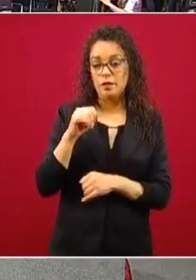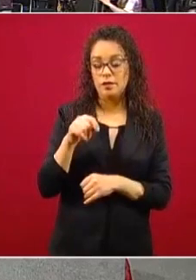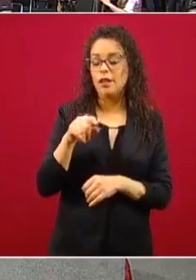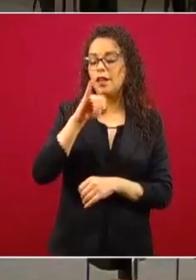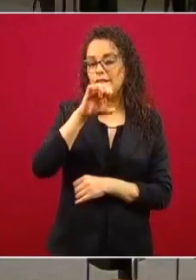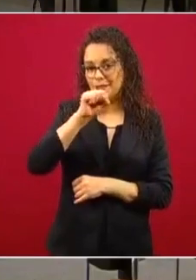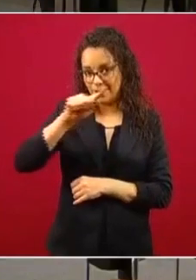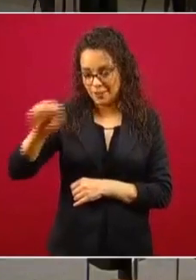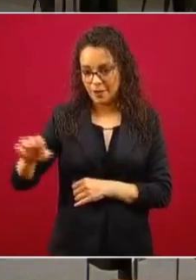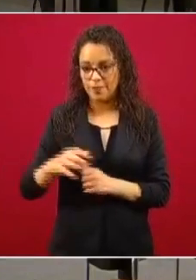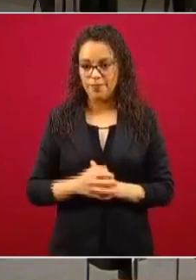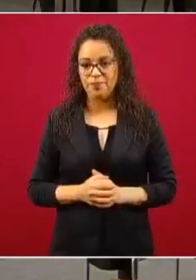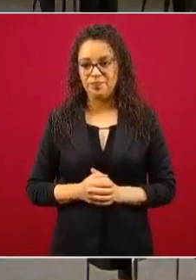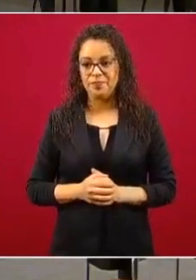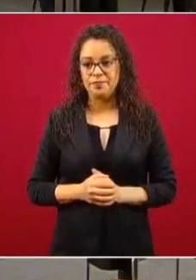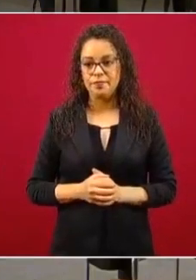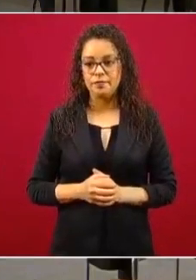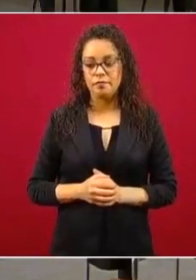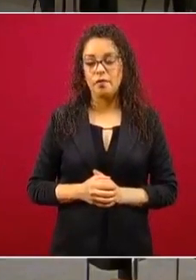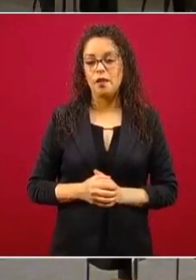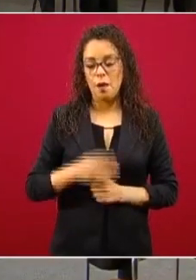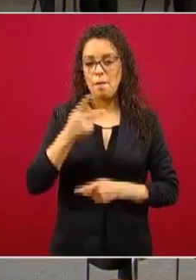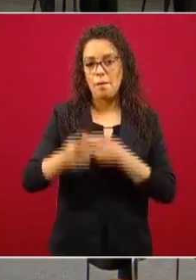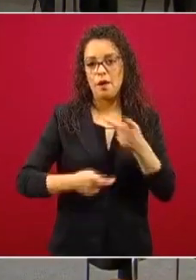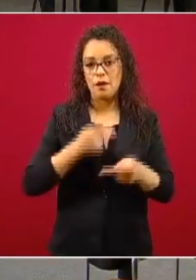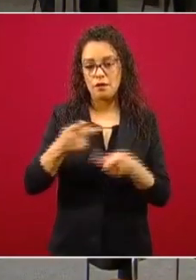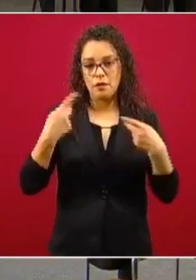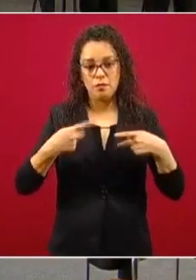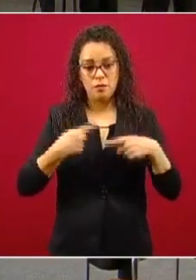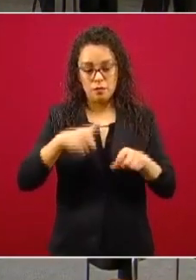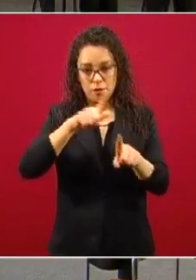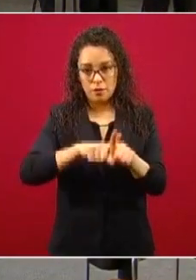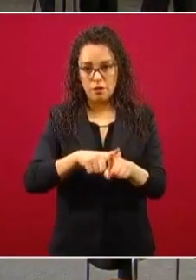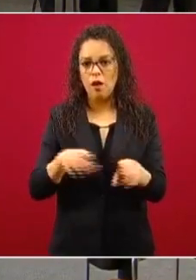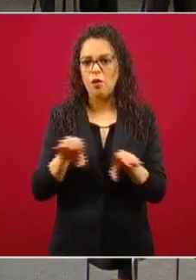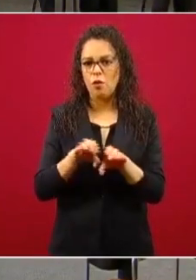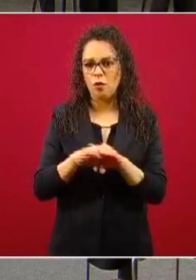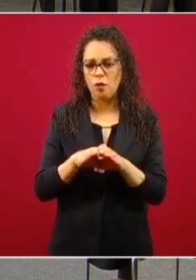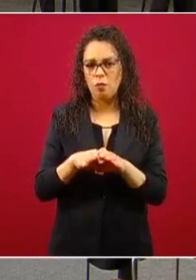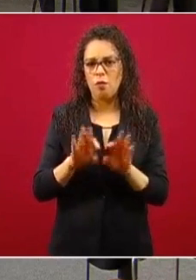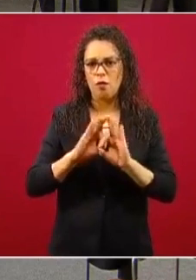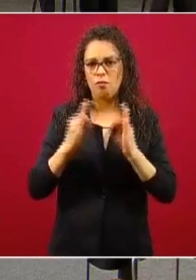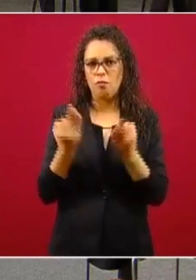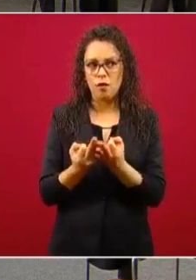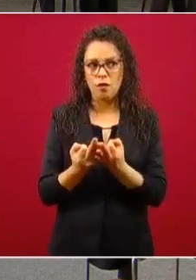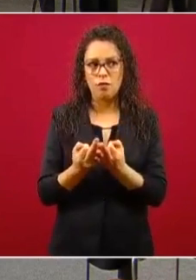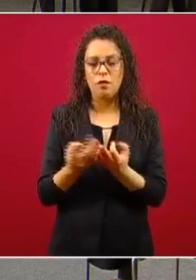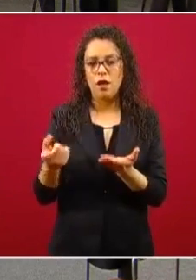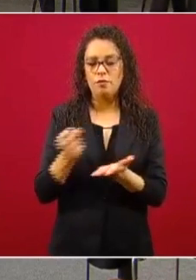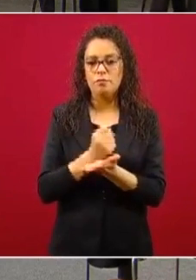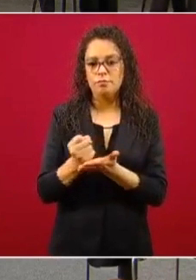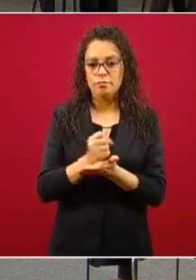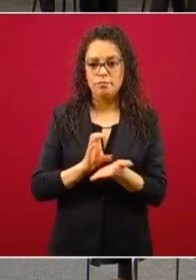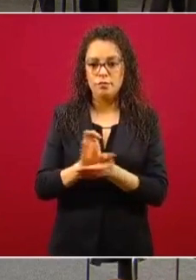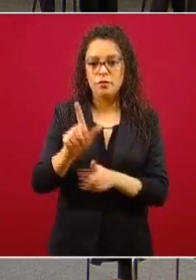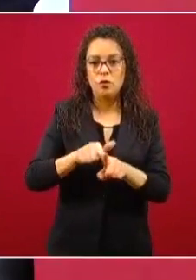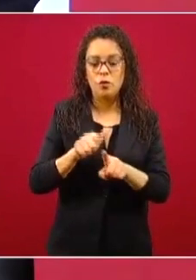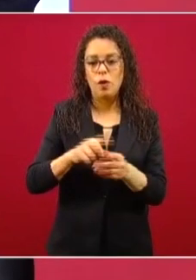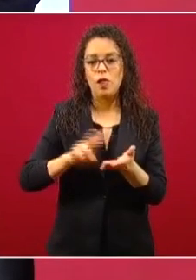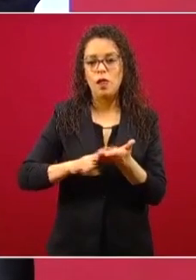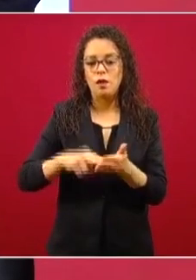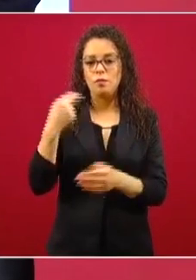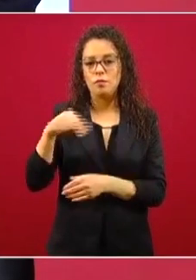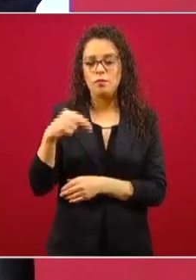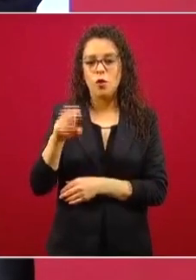Tenemos un programa de préstamos personales con las siguientes modalidades. Son créditos verdes, que son conocidos como los ordinarios,